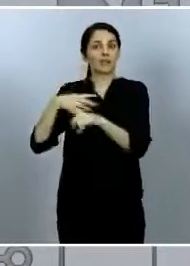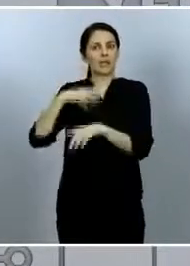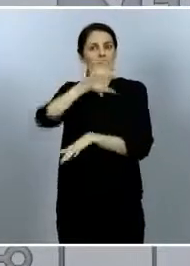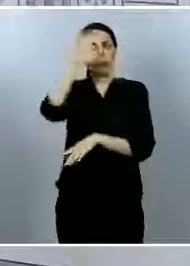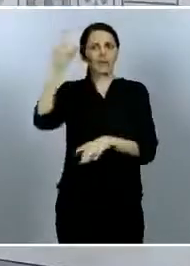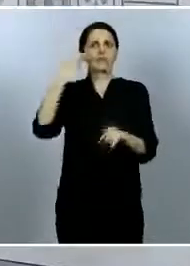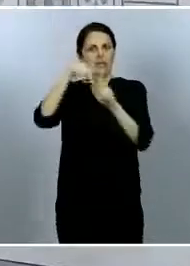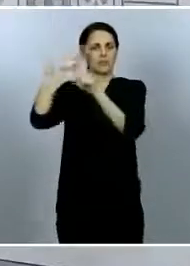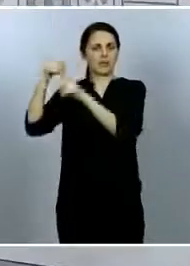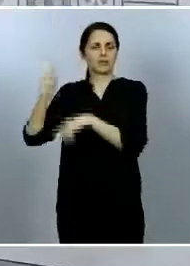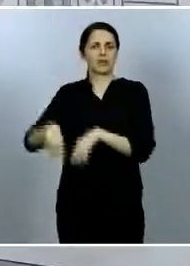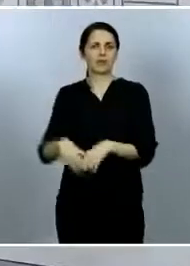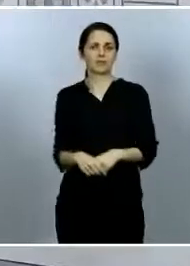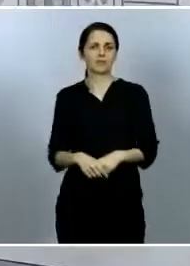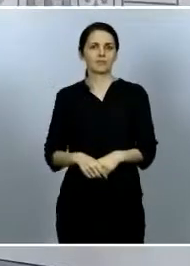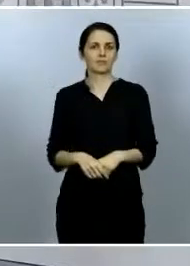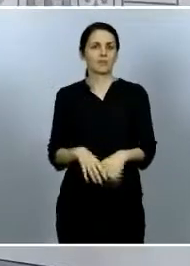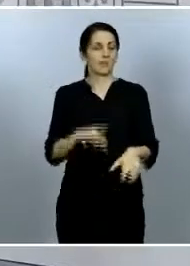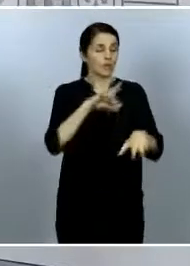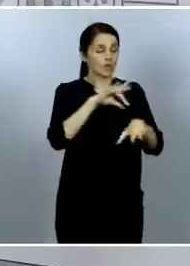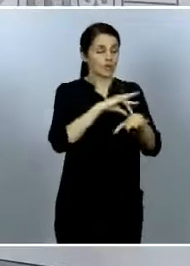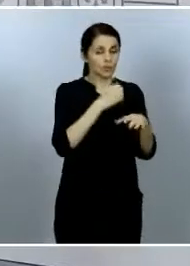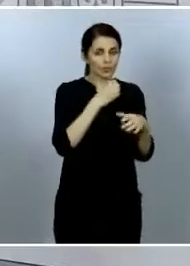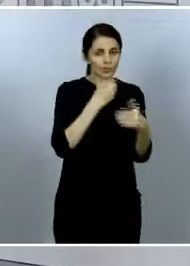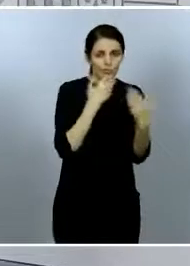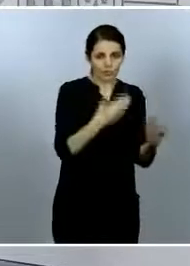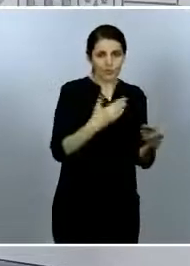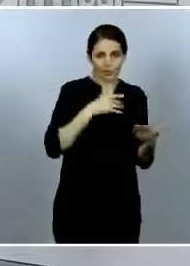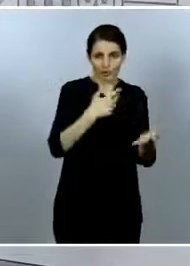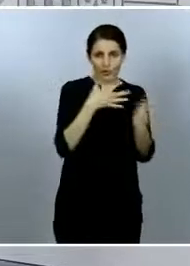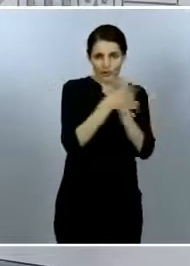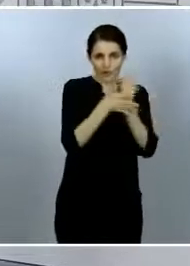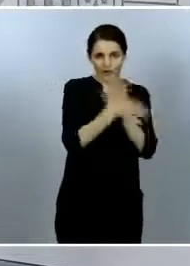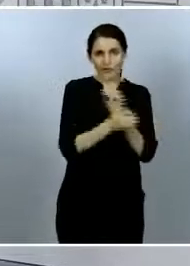doctor muchas gracias por sus explicaciones buenas tardes nada